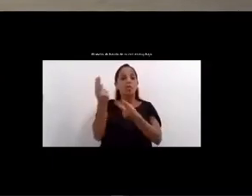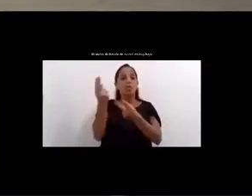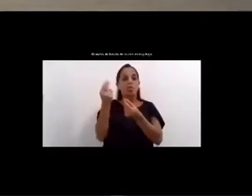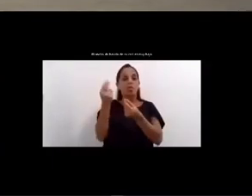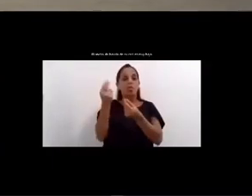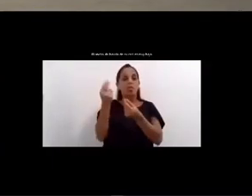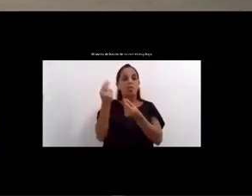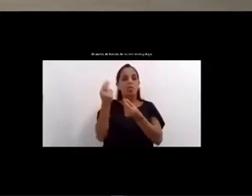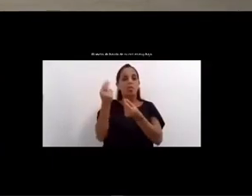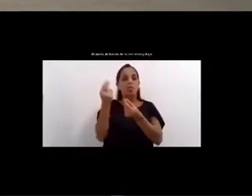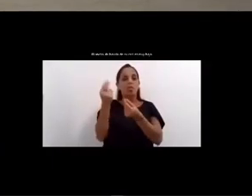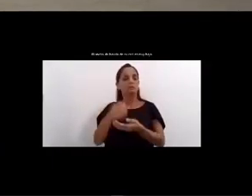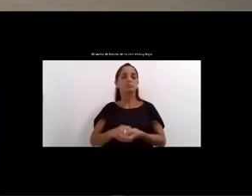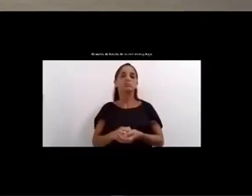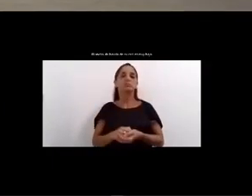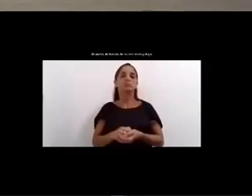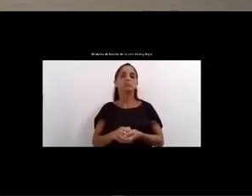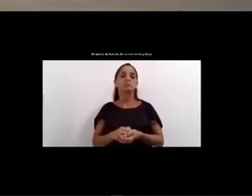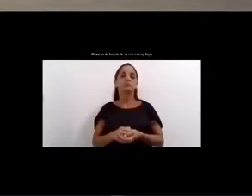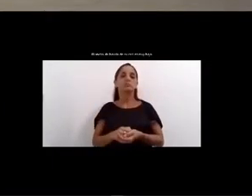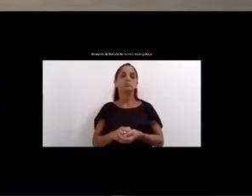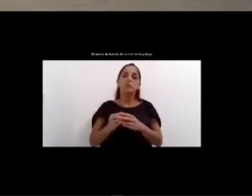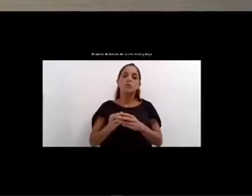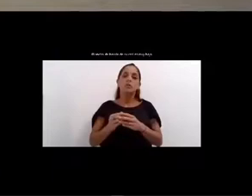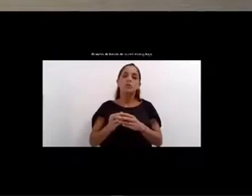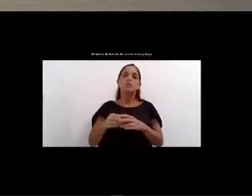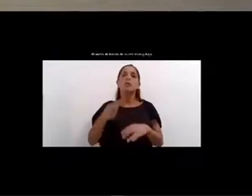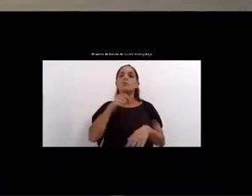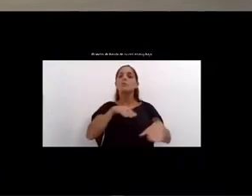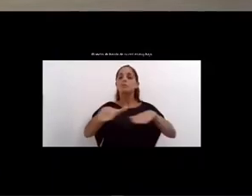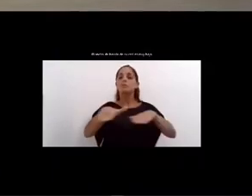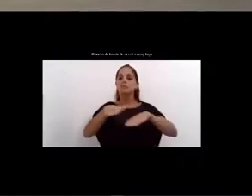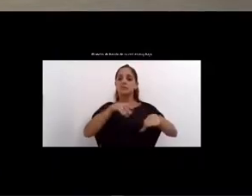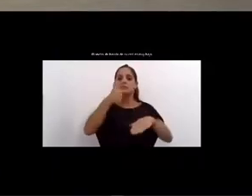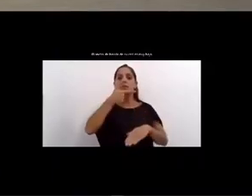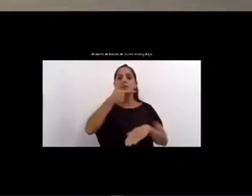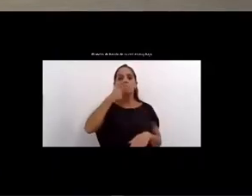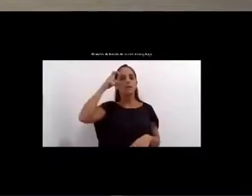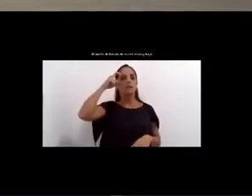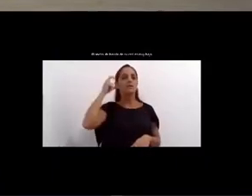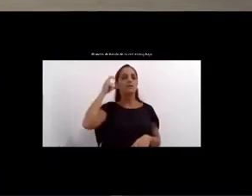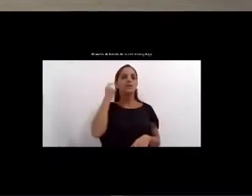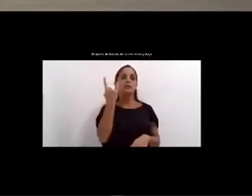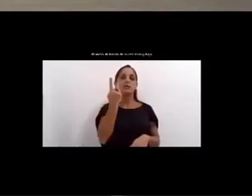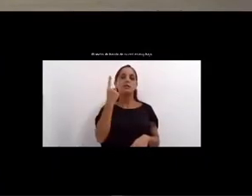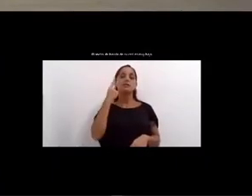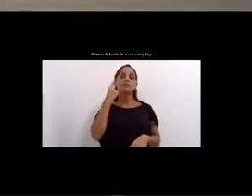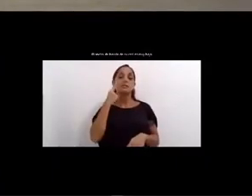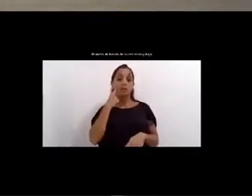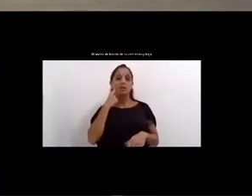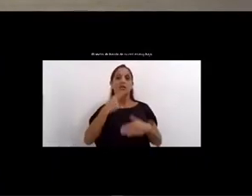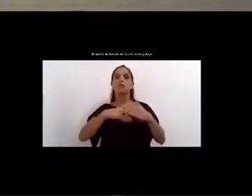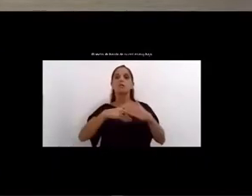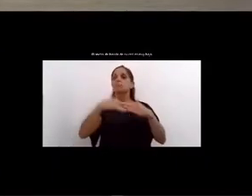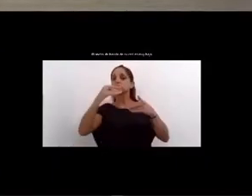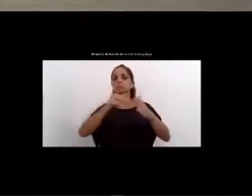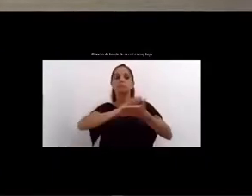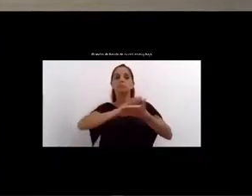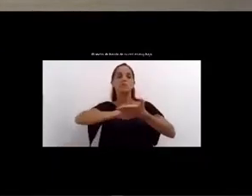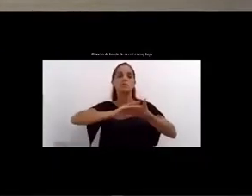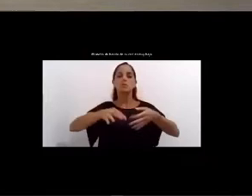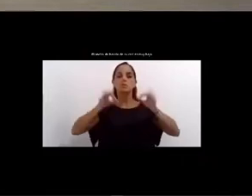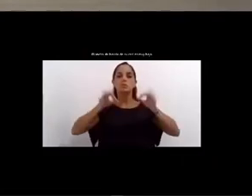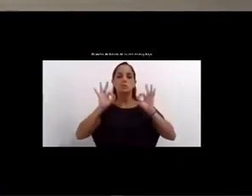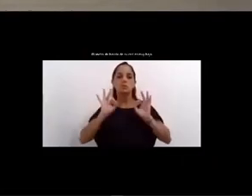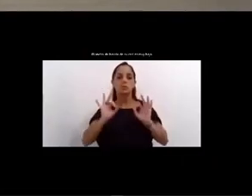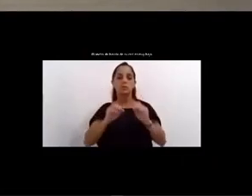para hacer completamente nuevo de bulevar seguí su cantero central y su entorno entre ayacucho y oroño además de la remodelación completa